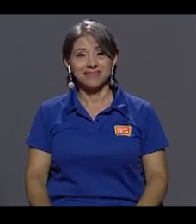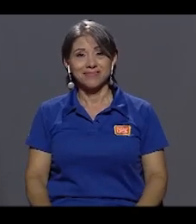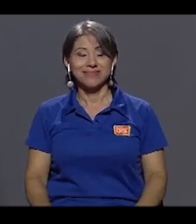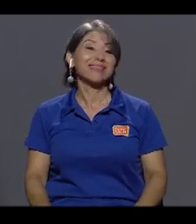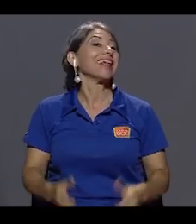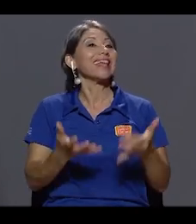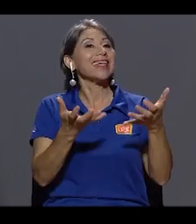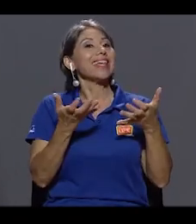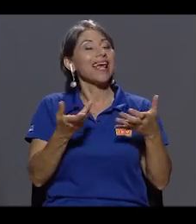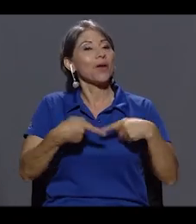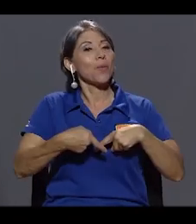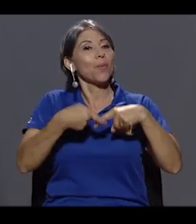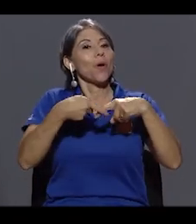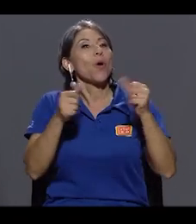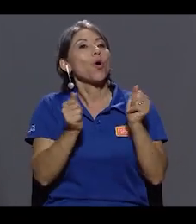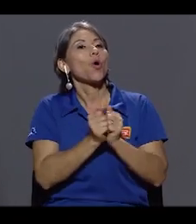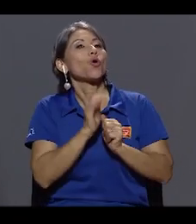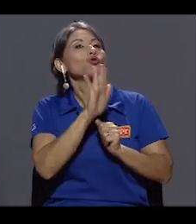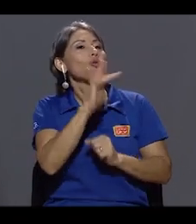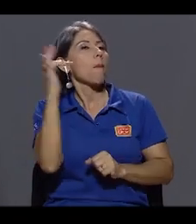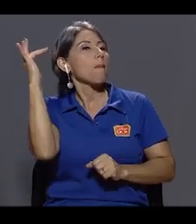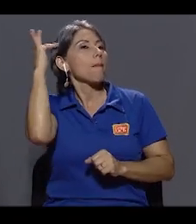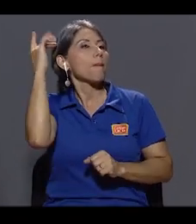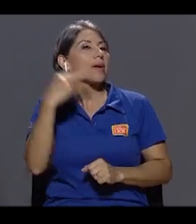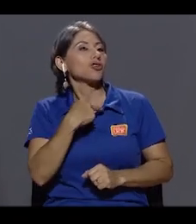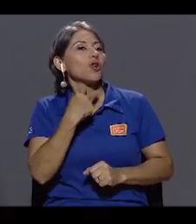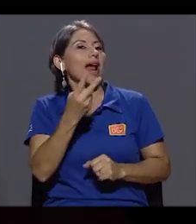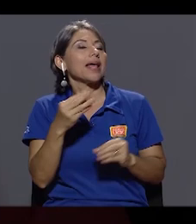Quiero irme a corte ahora con su personaje más con sentido.